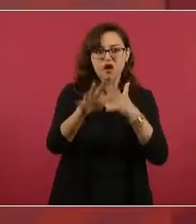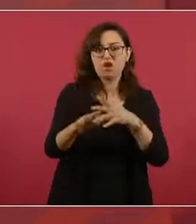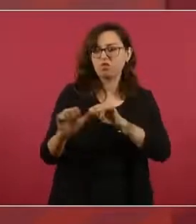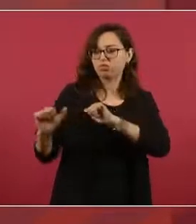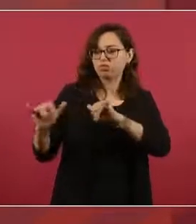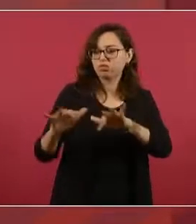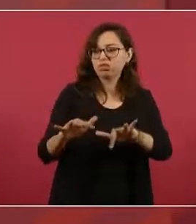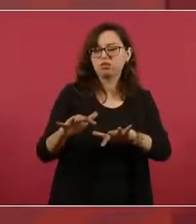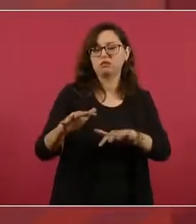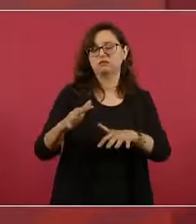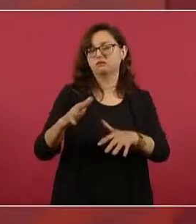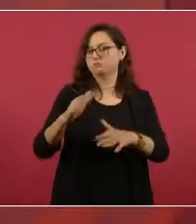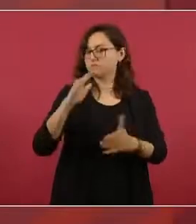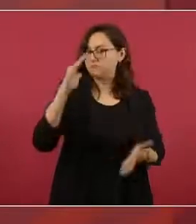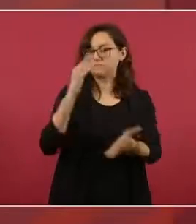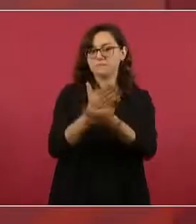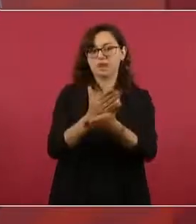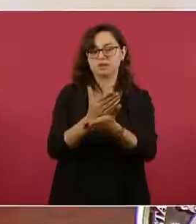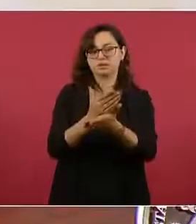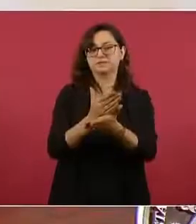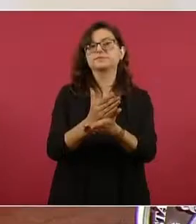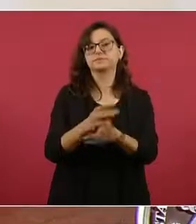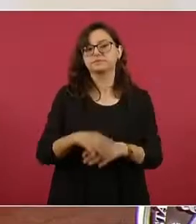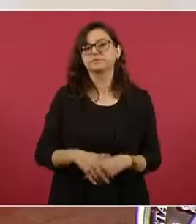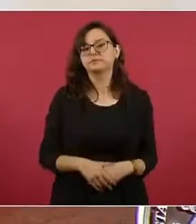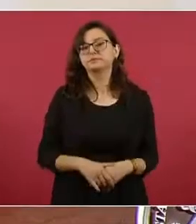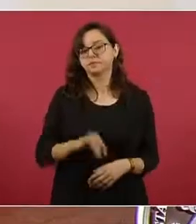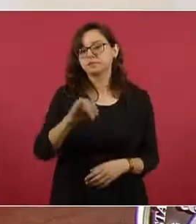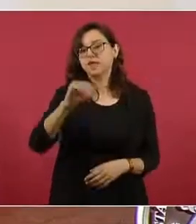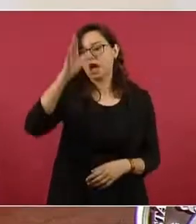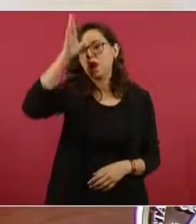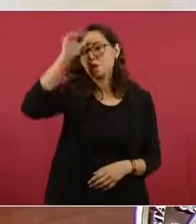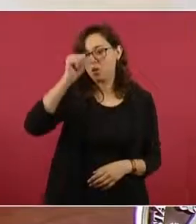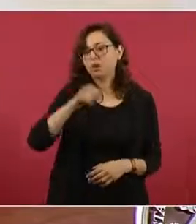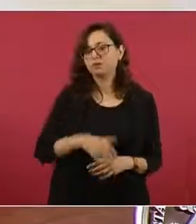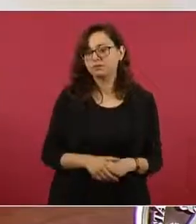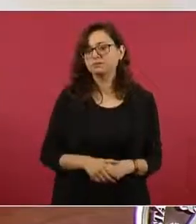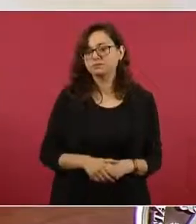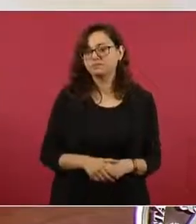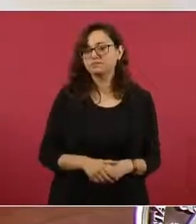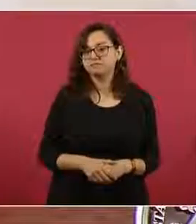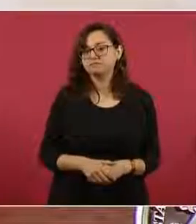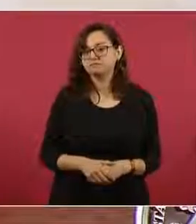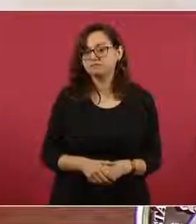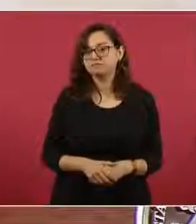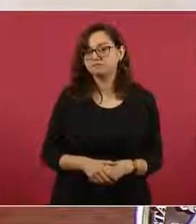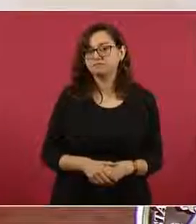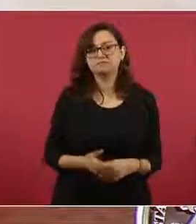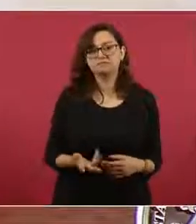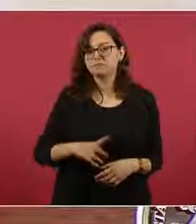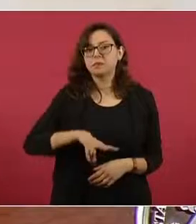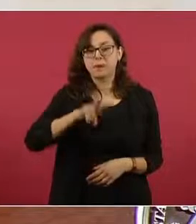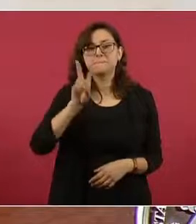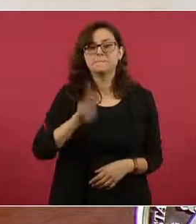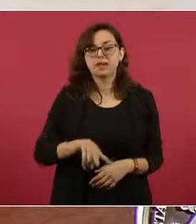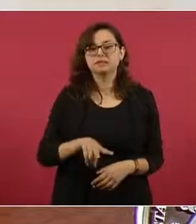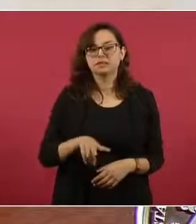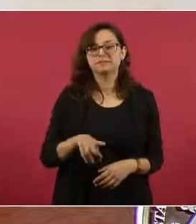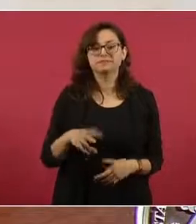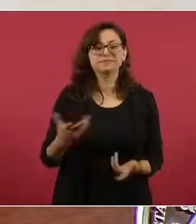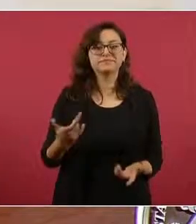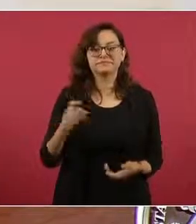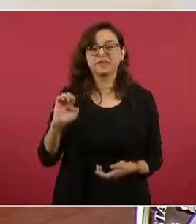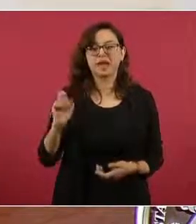y coincido contigo, promovidos en la mayoría de los casos por las